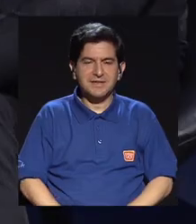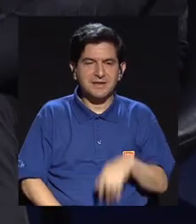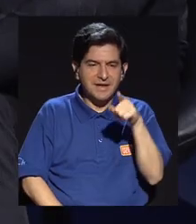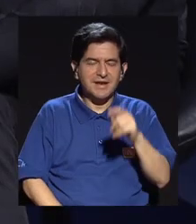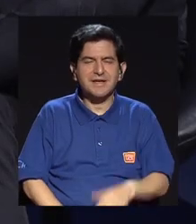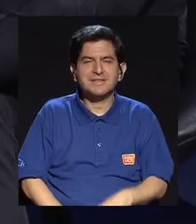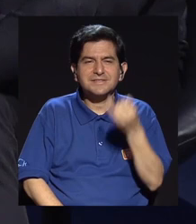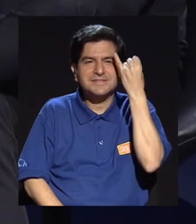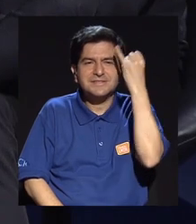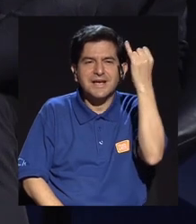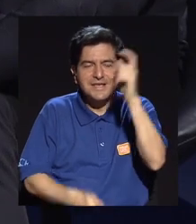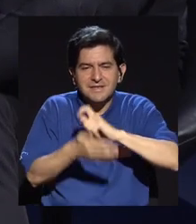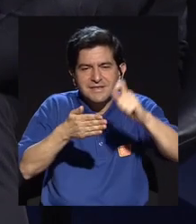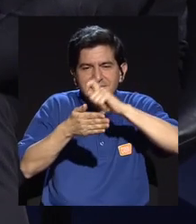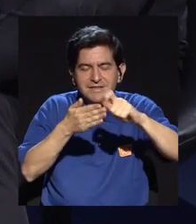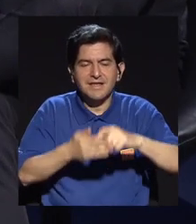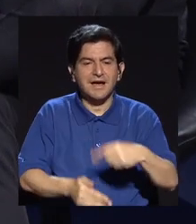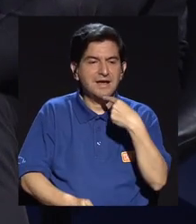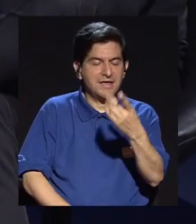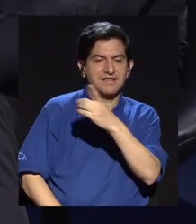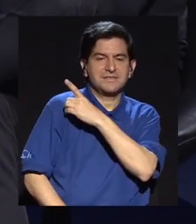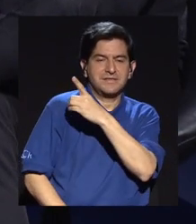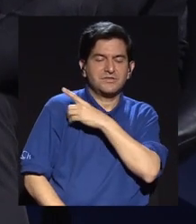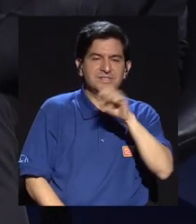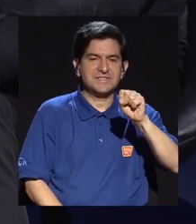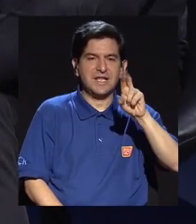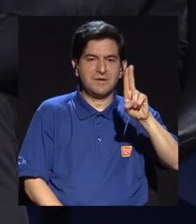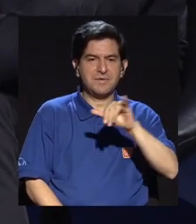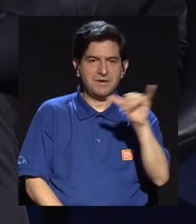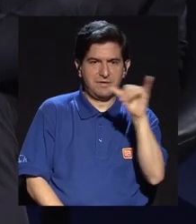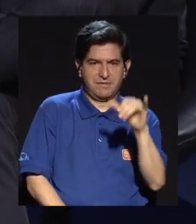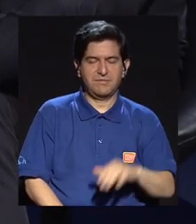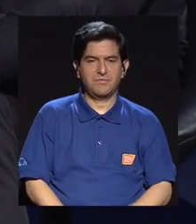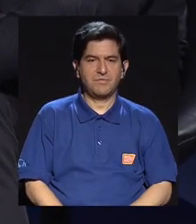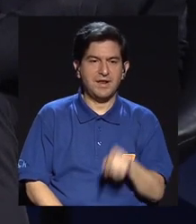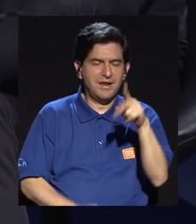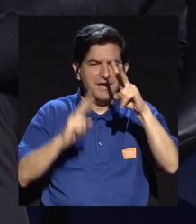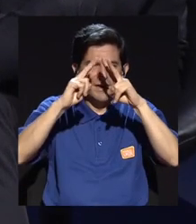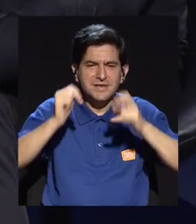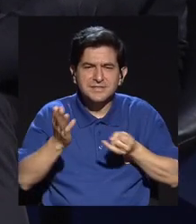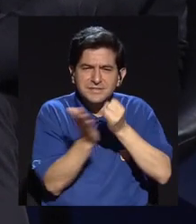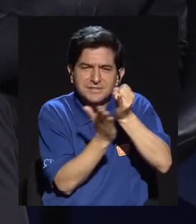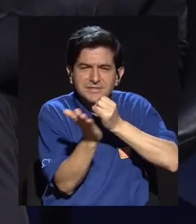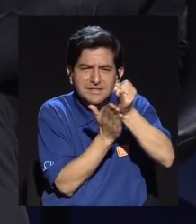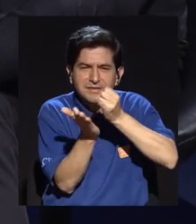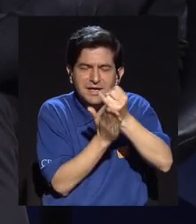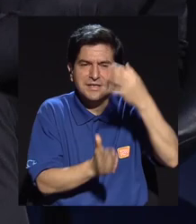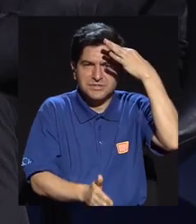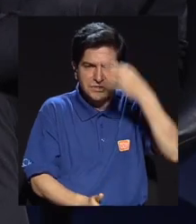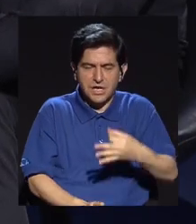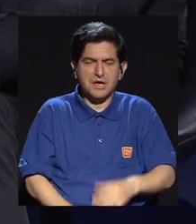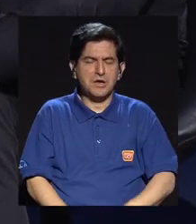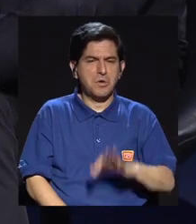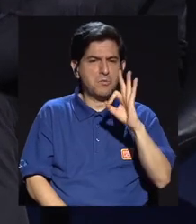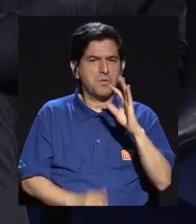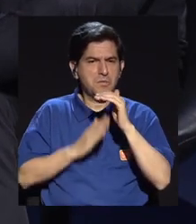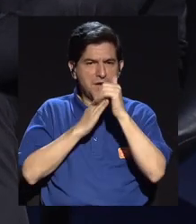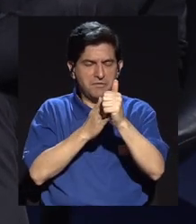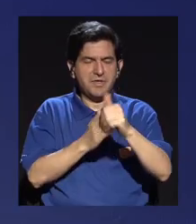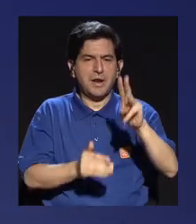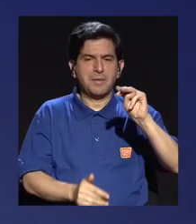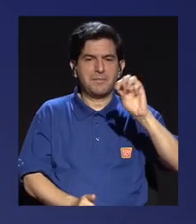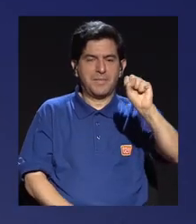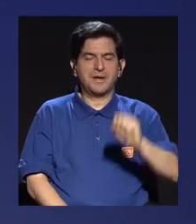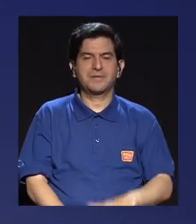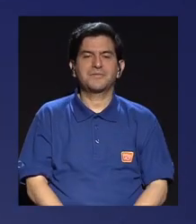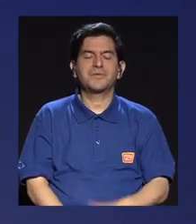reconoce en la directora Silvia sino también sobre todo en ese análisis investigativo que creo que ha sido muy bien liderado por Michael así que